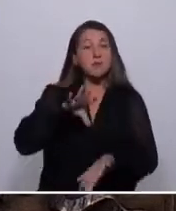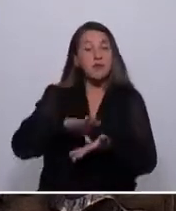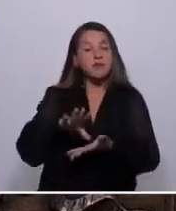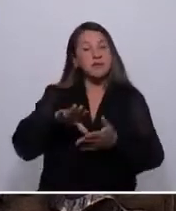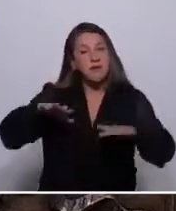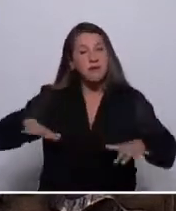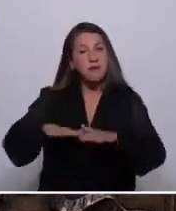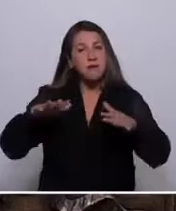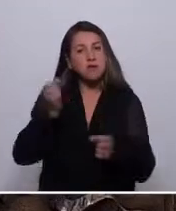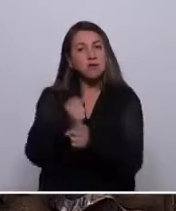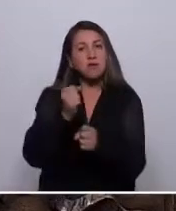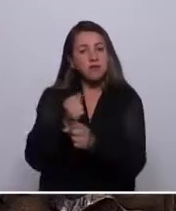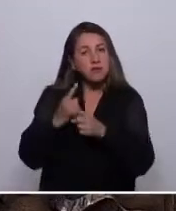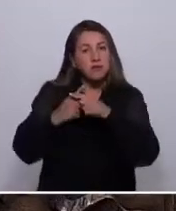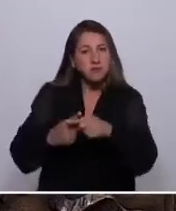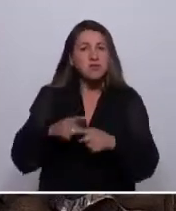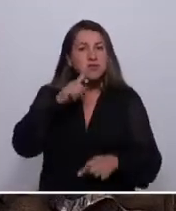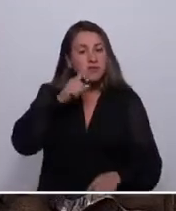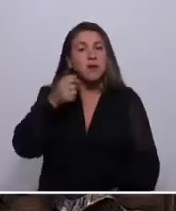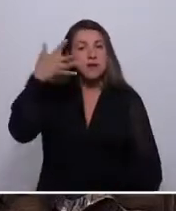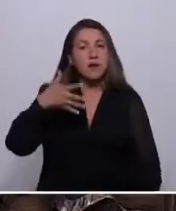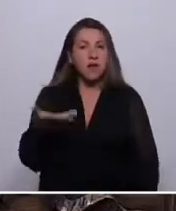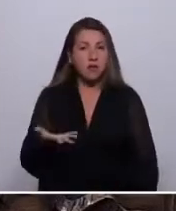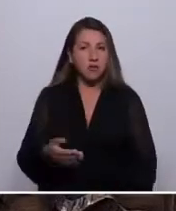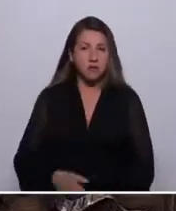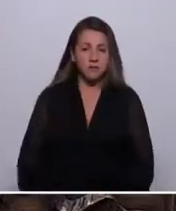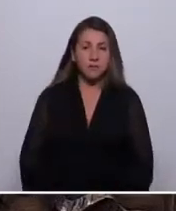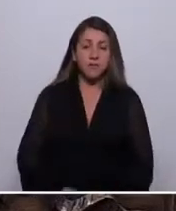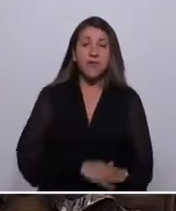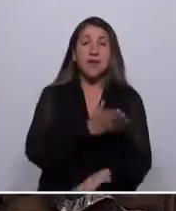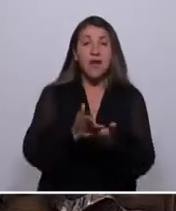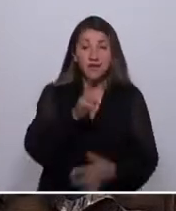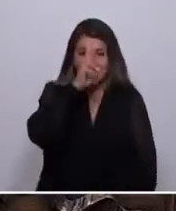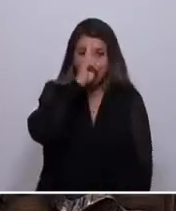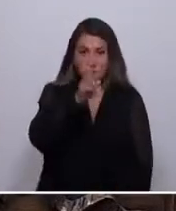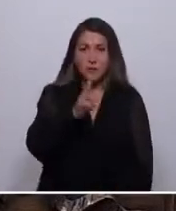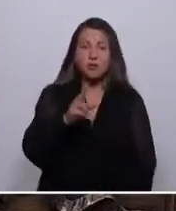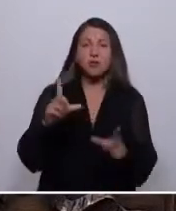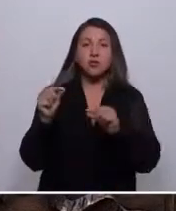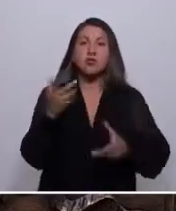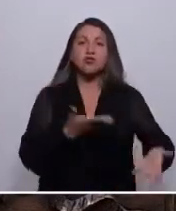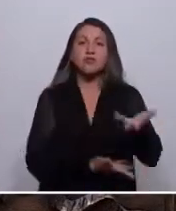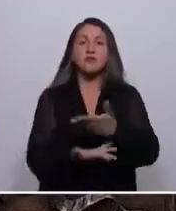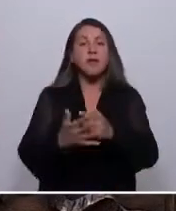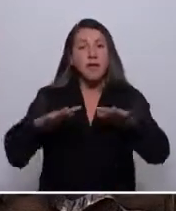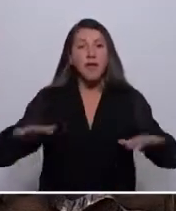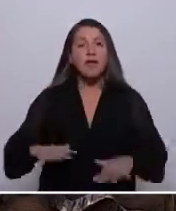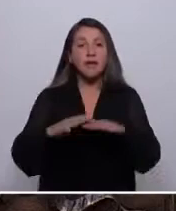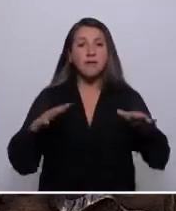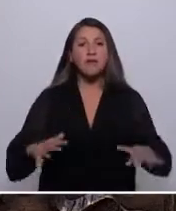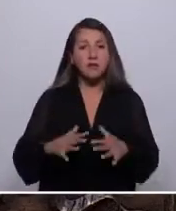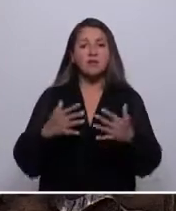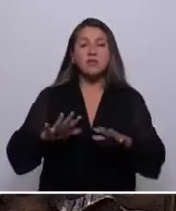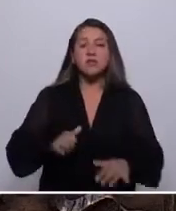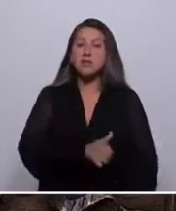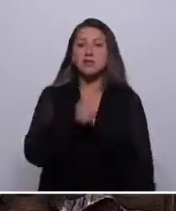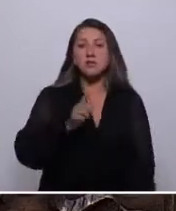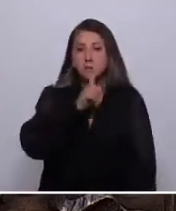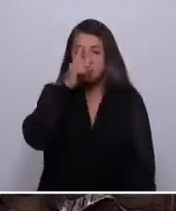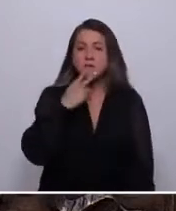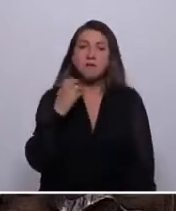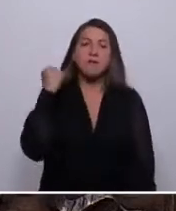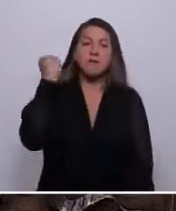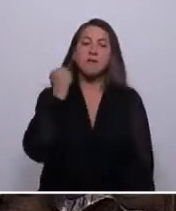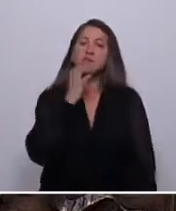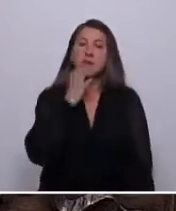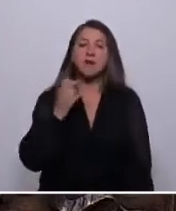el trabajo y el mérito sea un valor. Hasta que el respeto, el diálogo y el esfuerzo se haga costumbre. Viva Antofagasta,